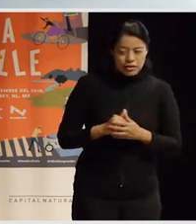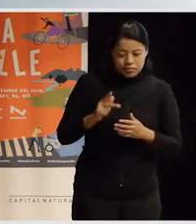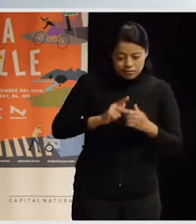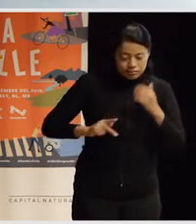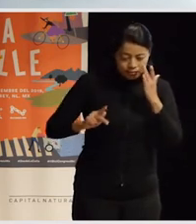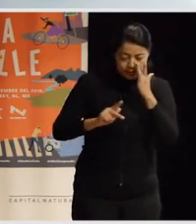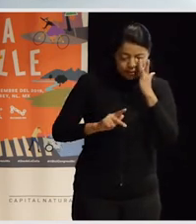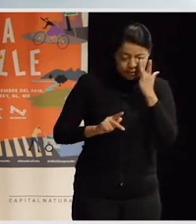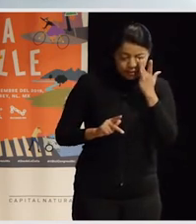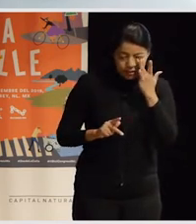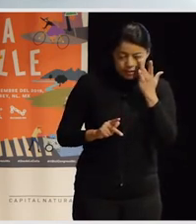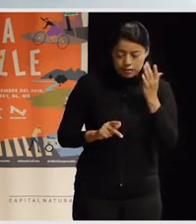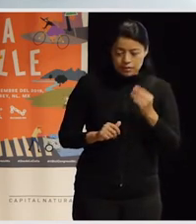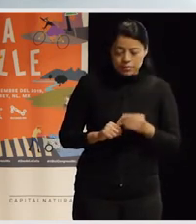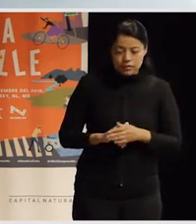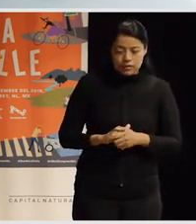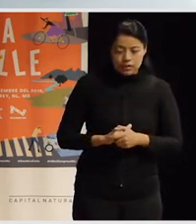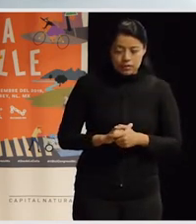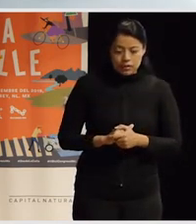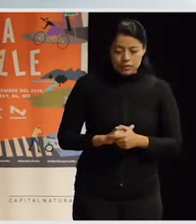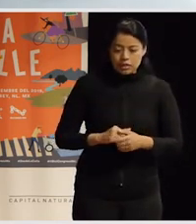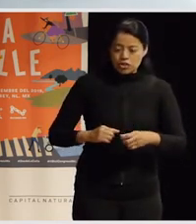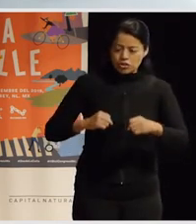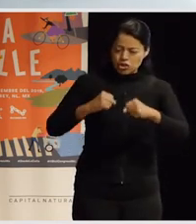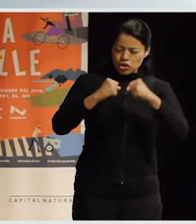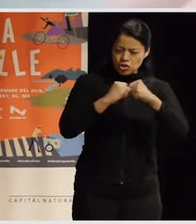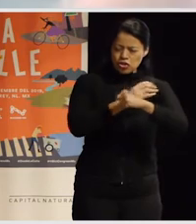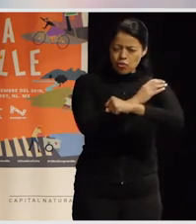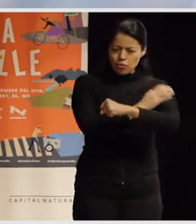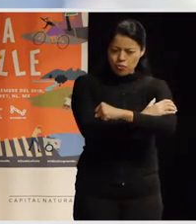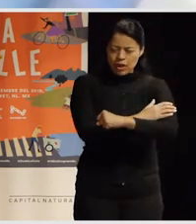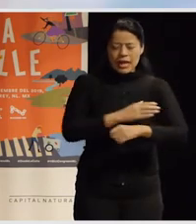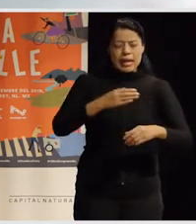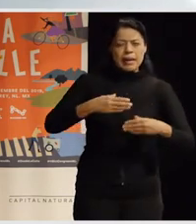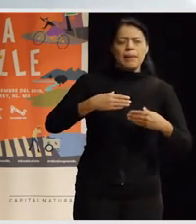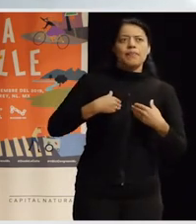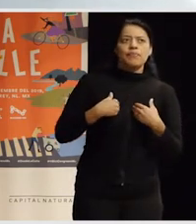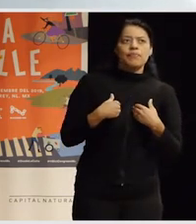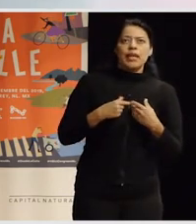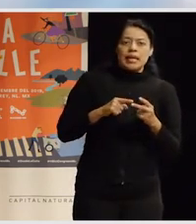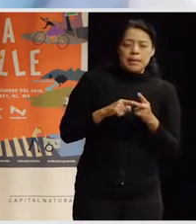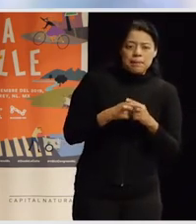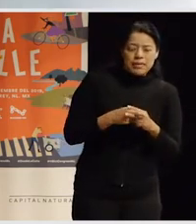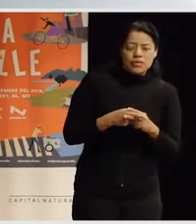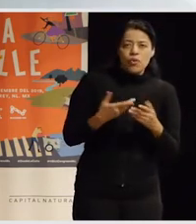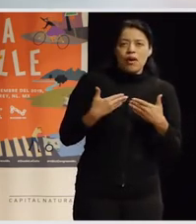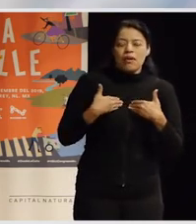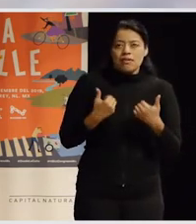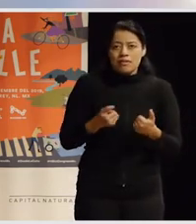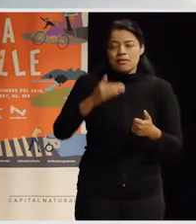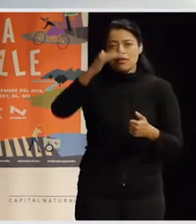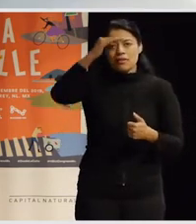Vasco se empoderó, digamos, como que aprendió a pensar, como a ordenar, ¿no?, y a